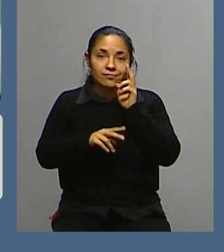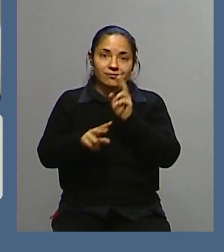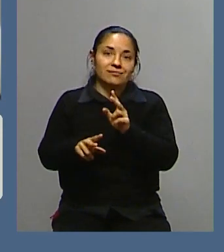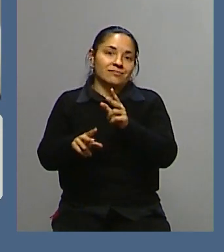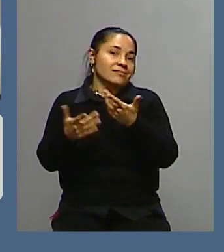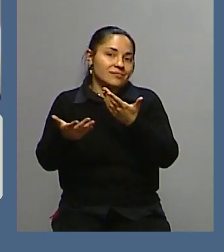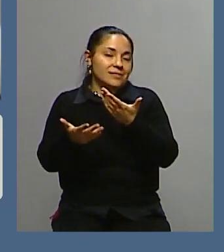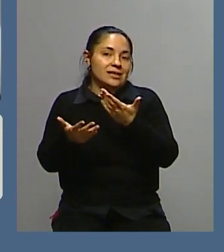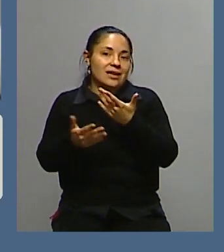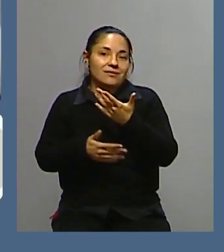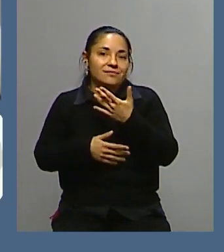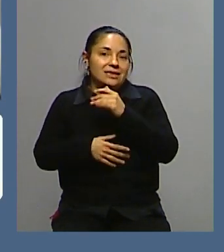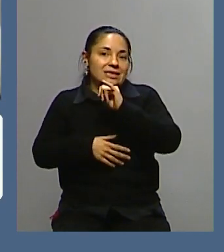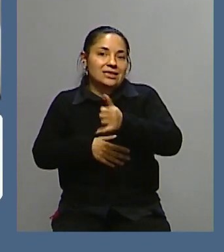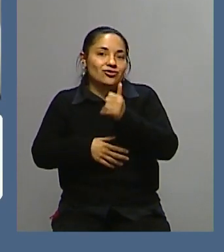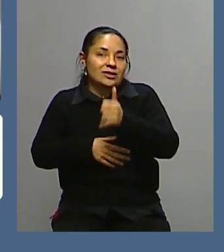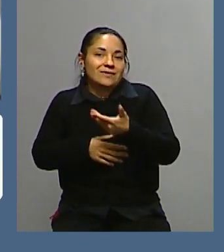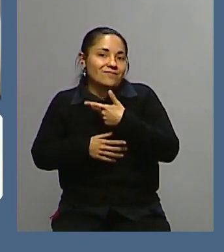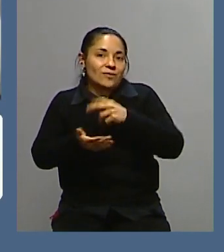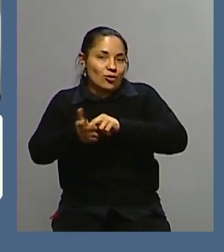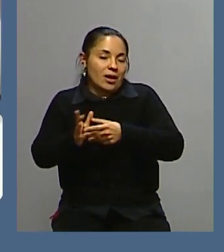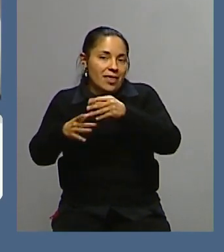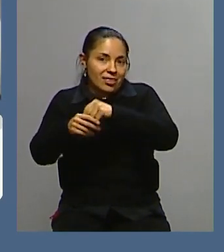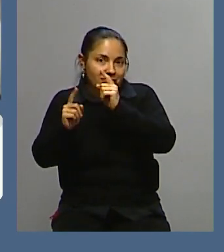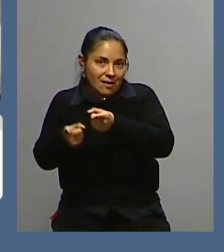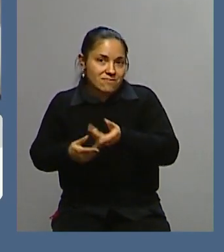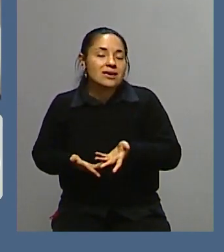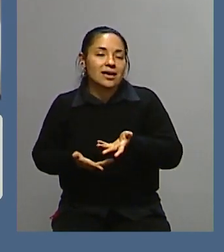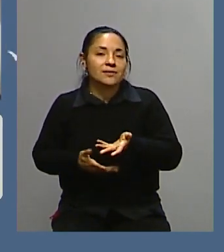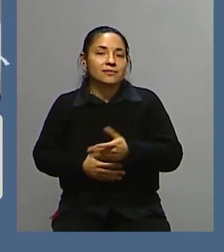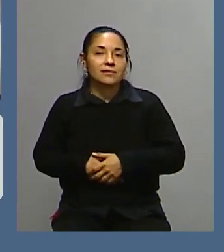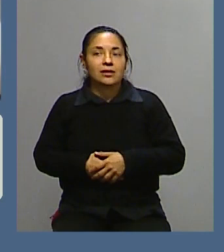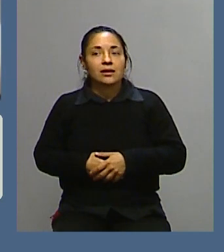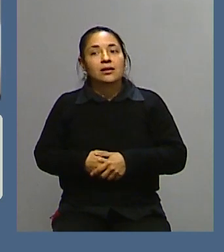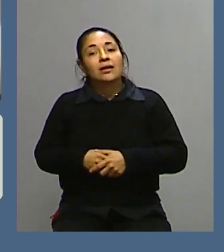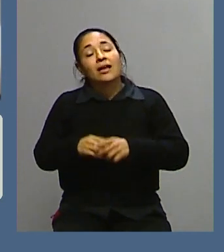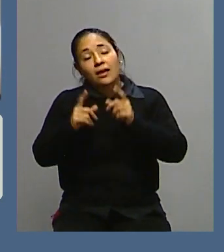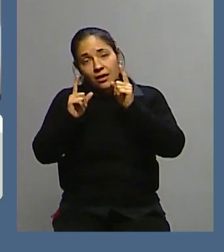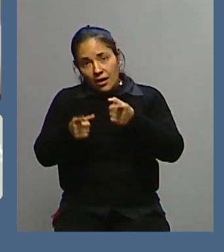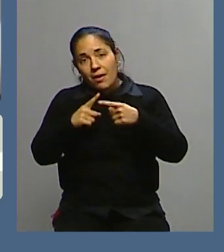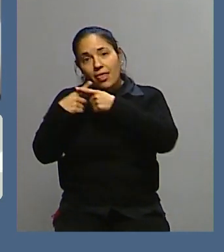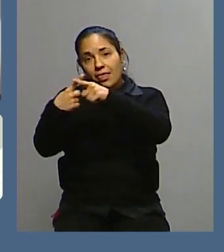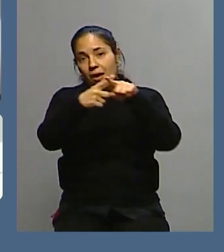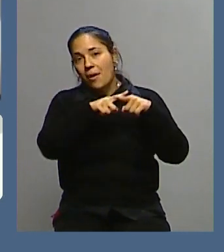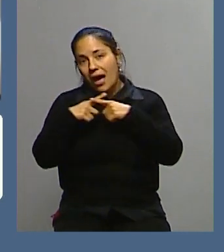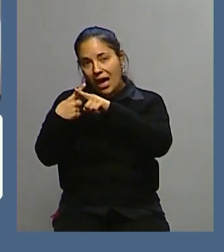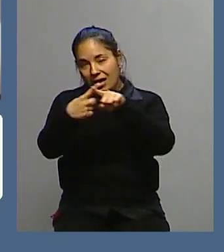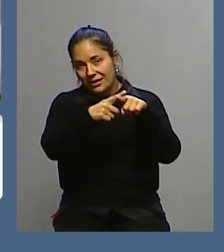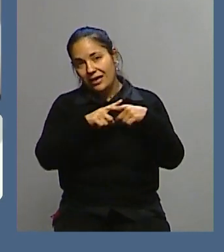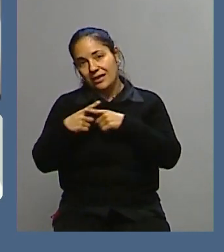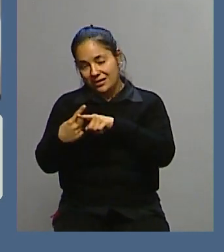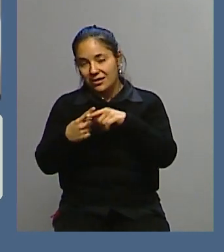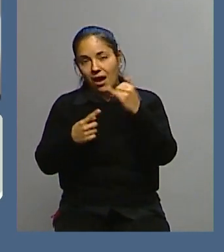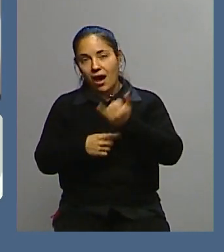atravesadas por eso inevitablemente. Pero esto además lleva a revivir debates acerca de cuán